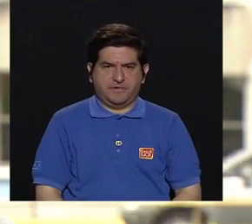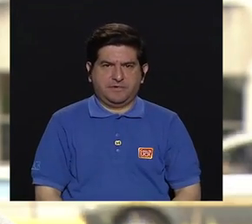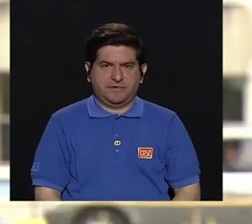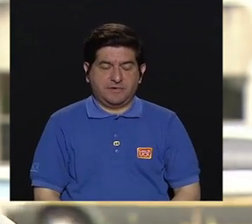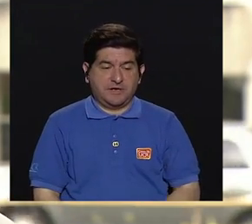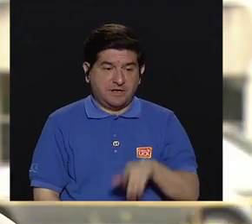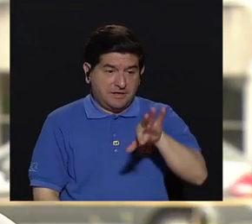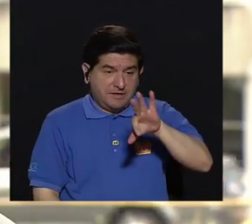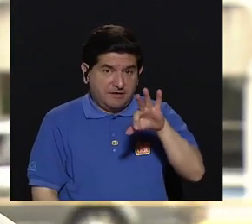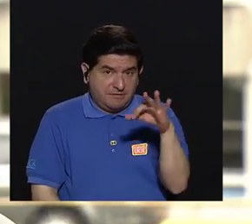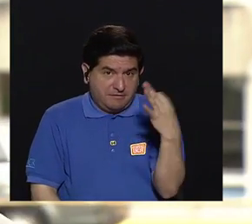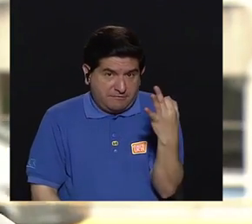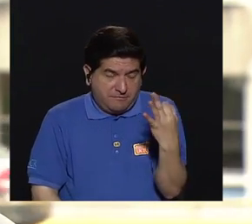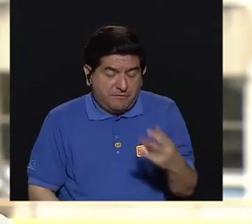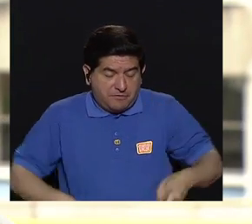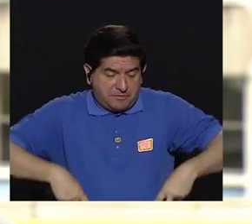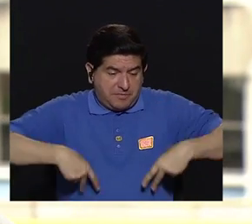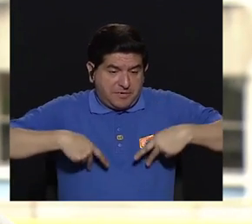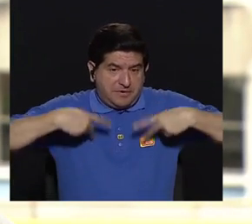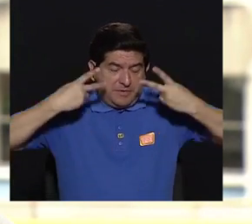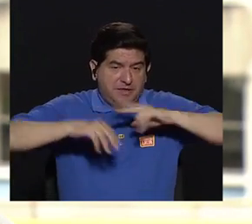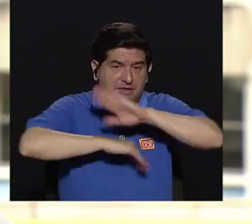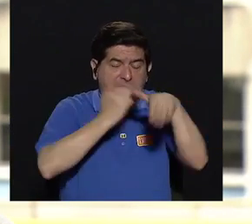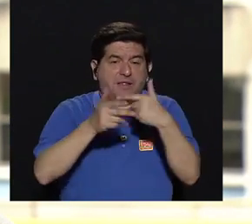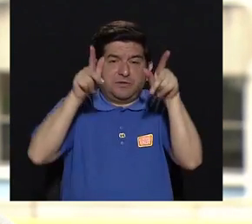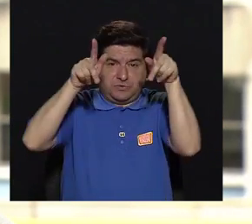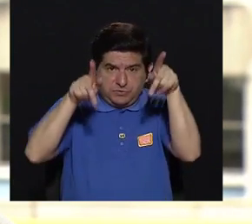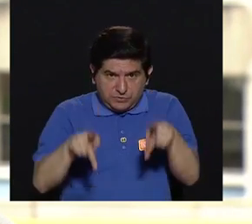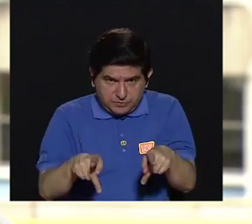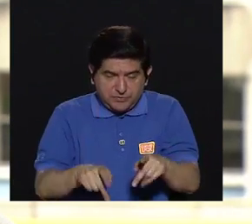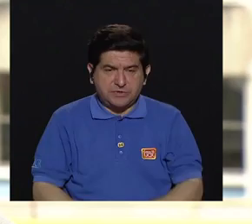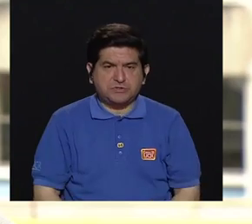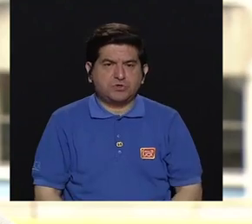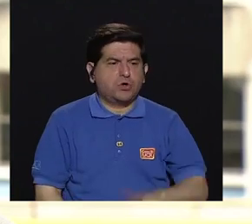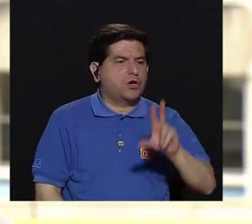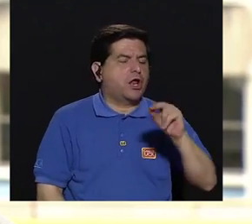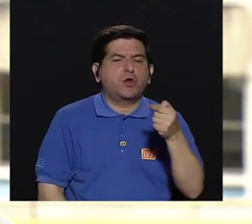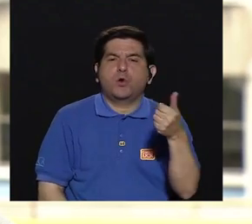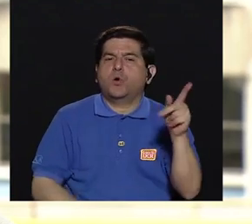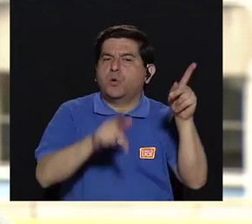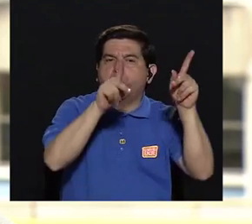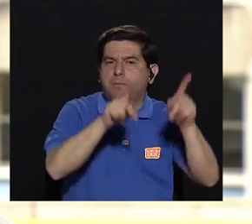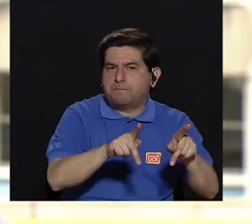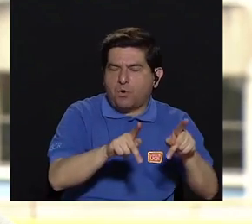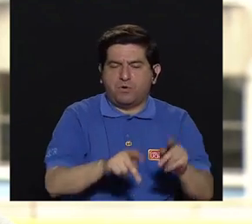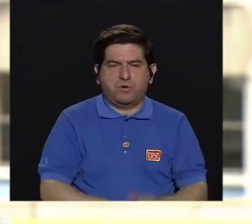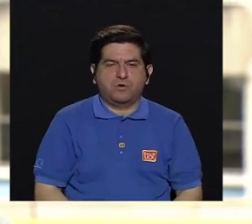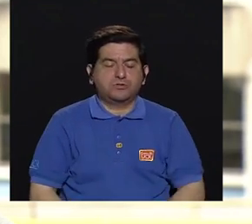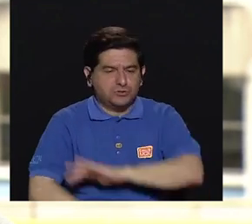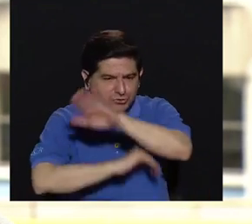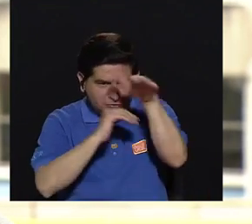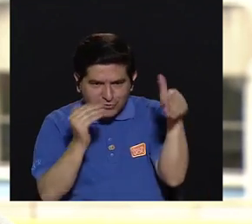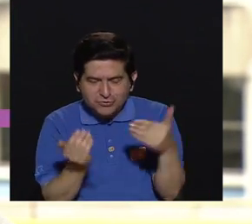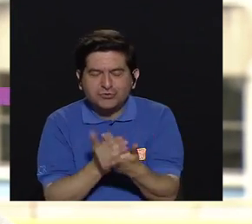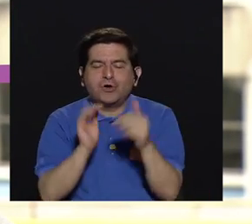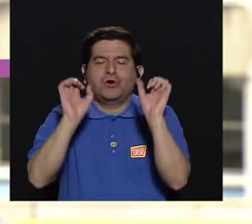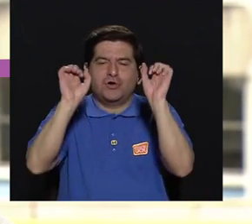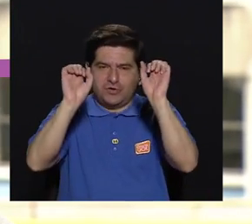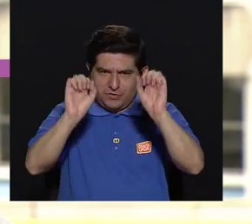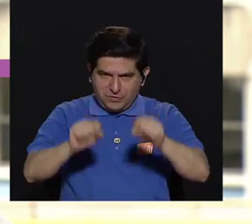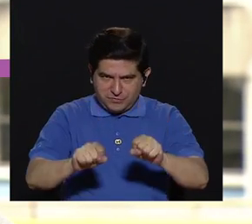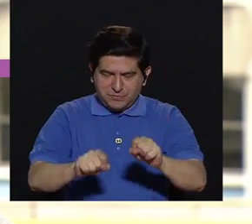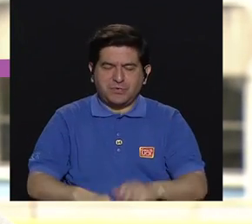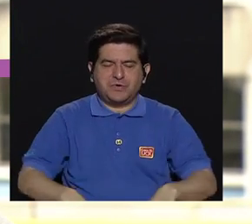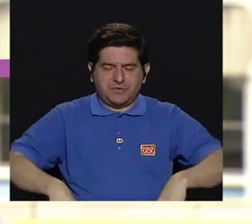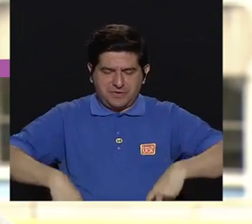hacer de la vida de todas las personas, no de unos pocos, pues una